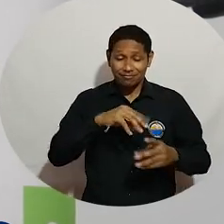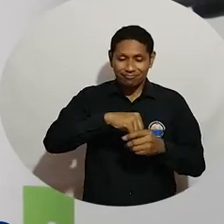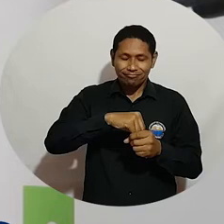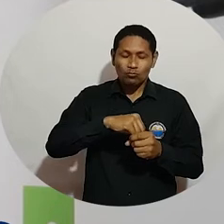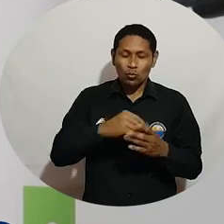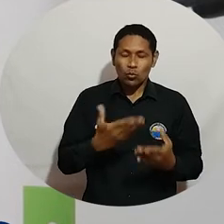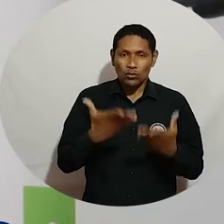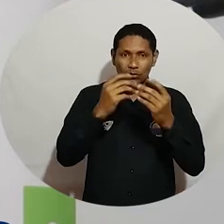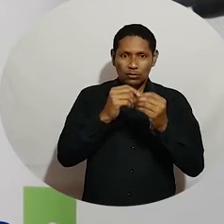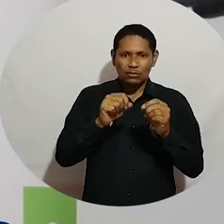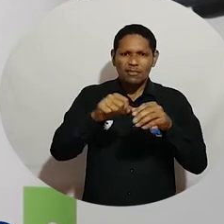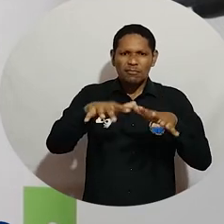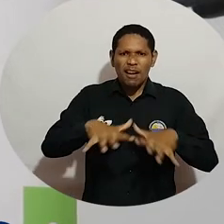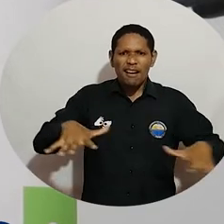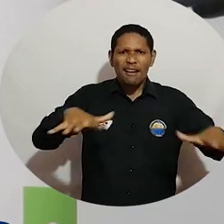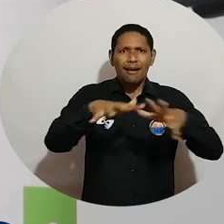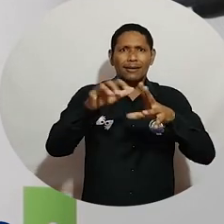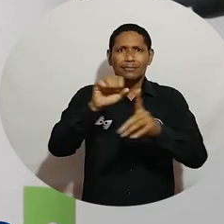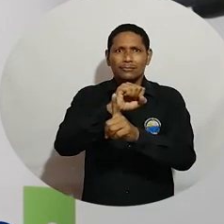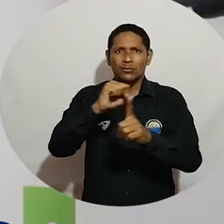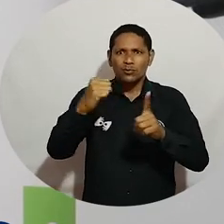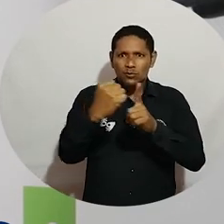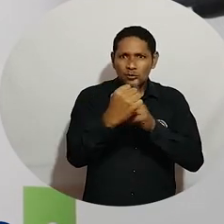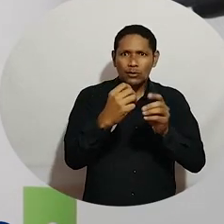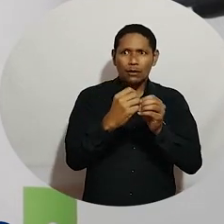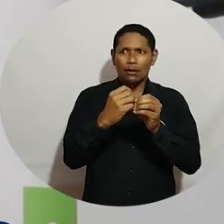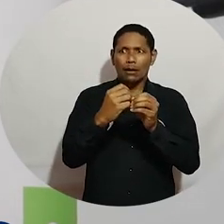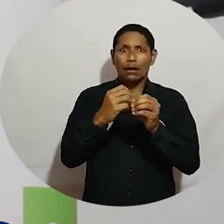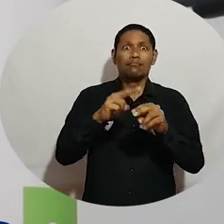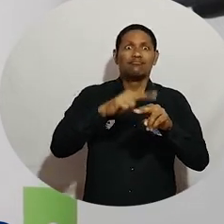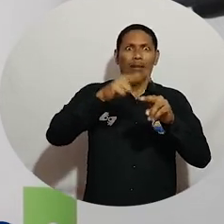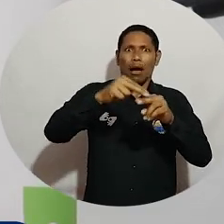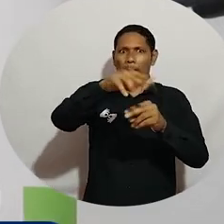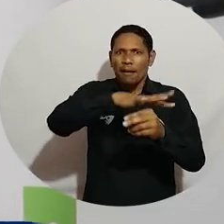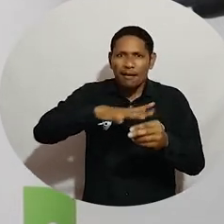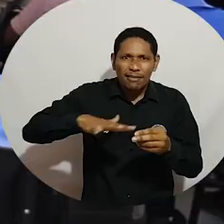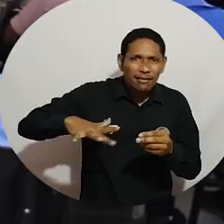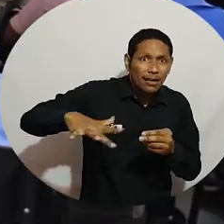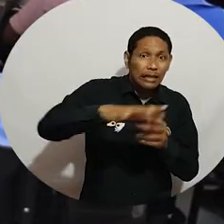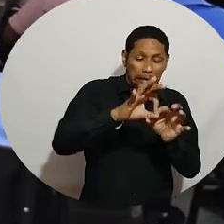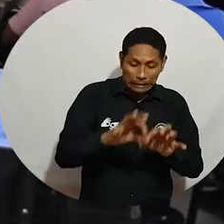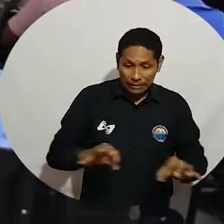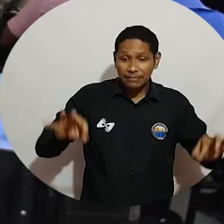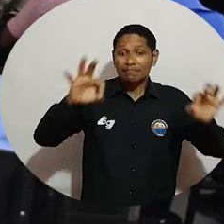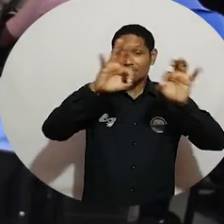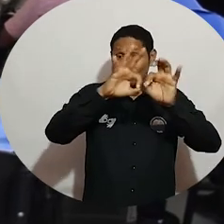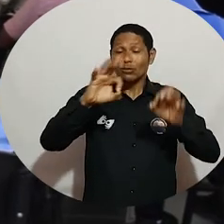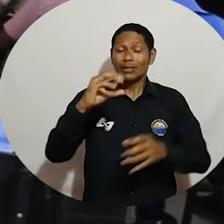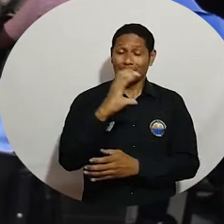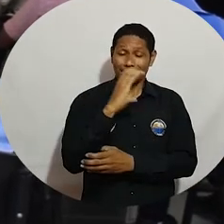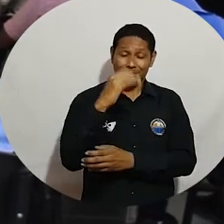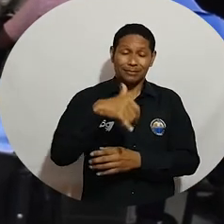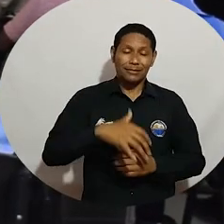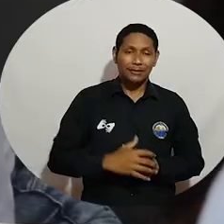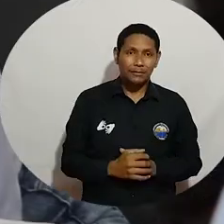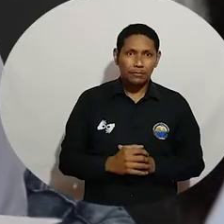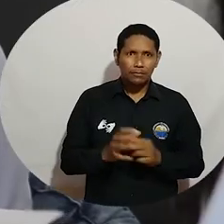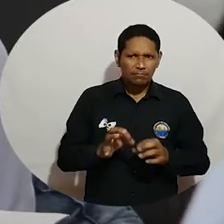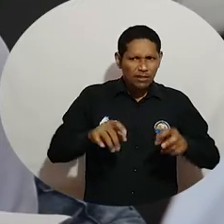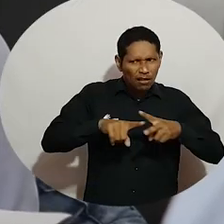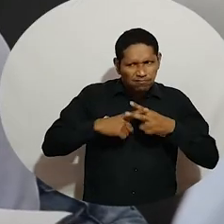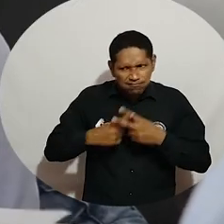universidad de mandalena puesto que este es un ámbito social y ambiental importante para nuestro país con el fin de crear